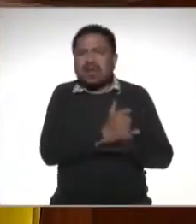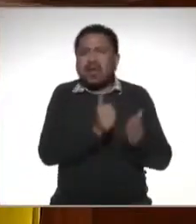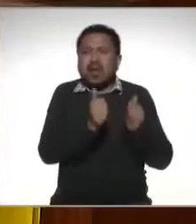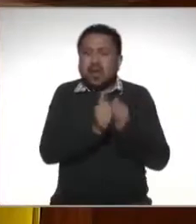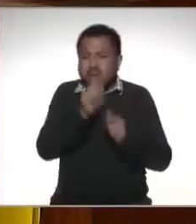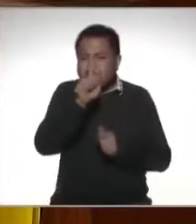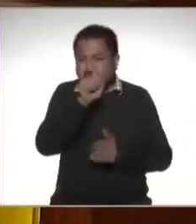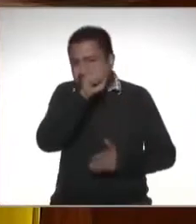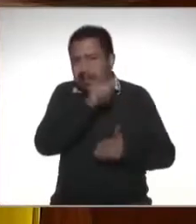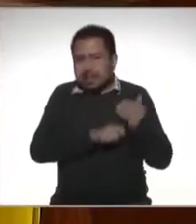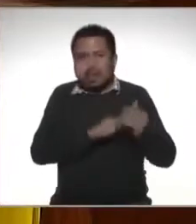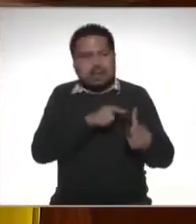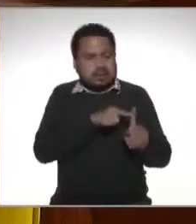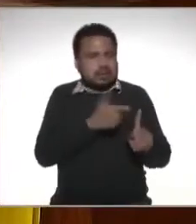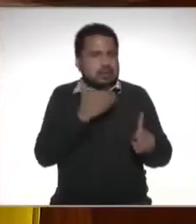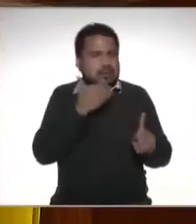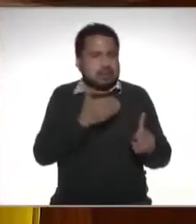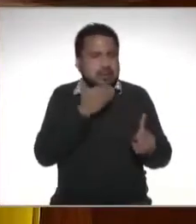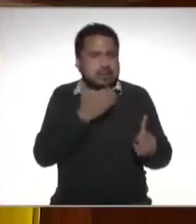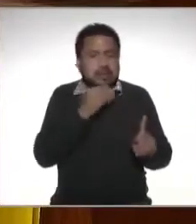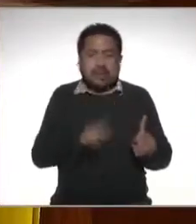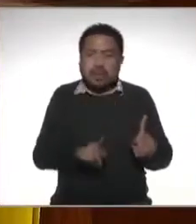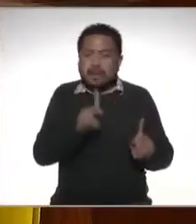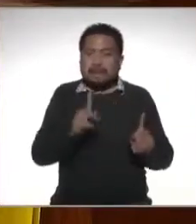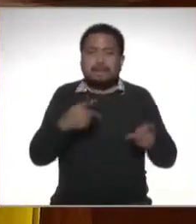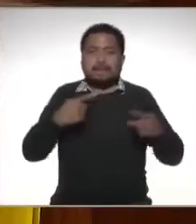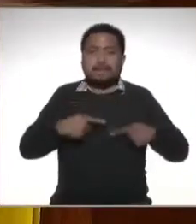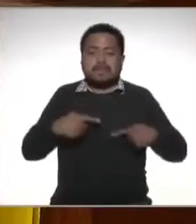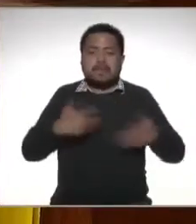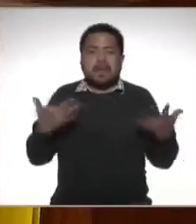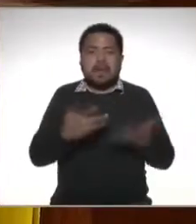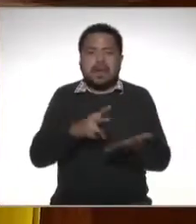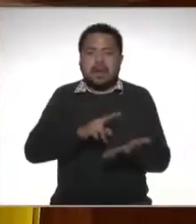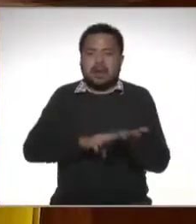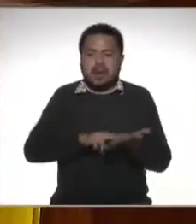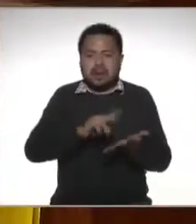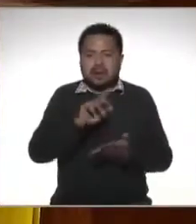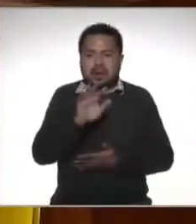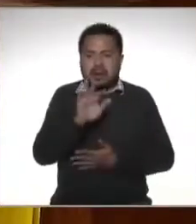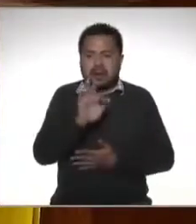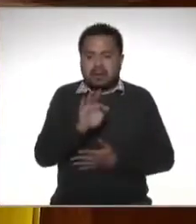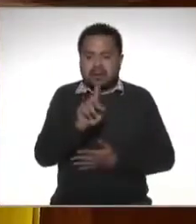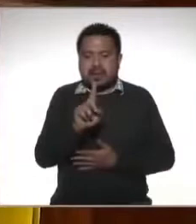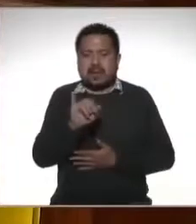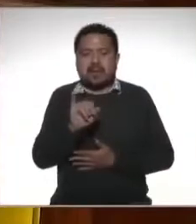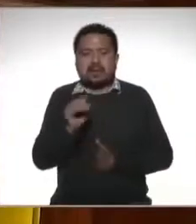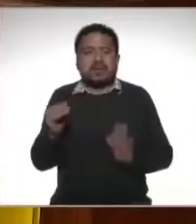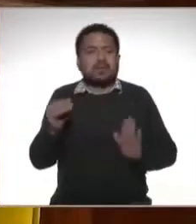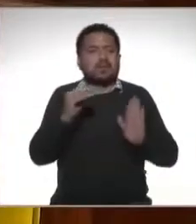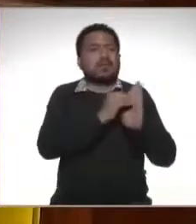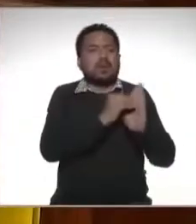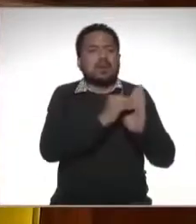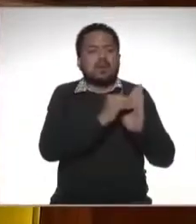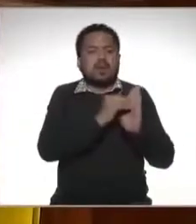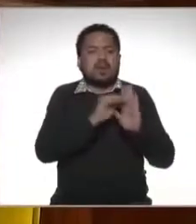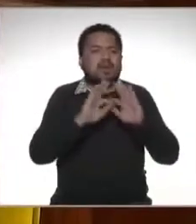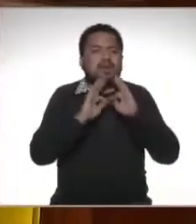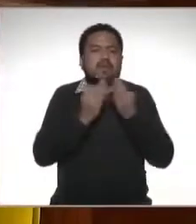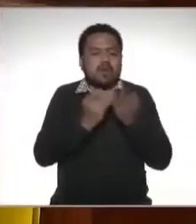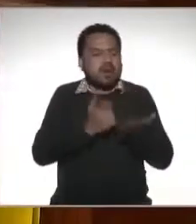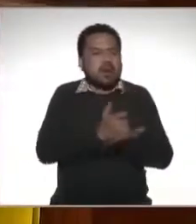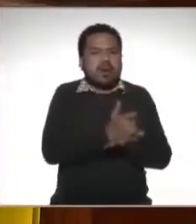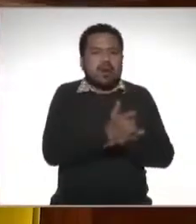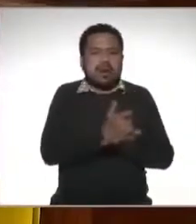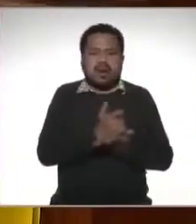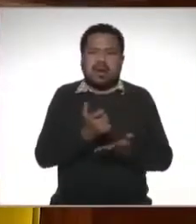tarjeta entonces ahí vamos bien ¿no? pero la persona que hace el comprobante su CFDI pone en la forma de pago